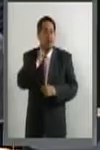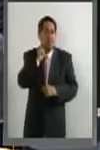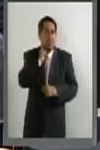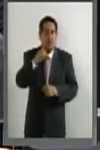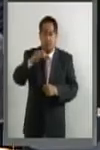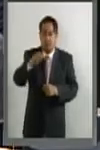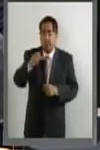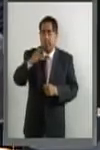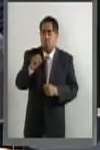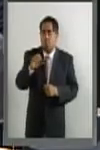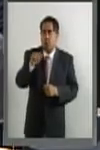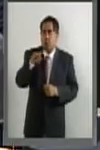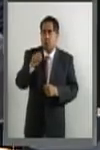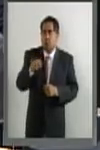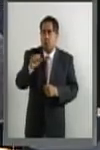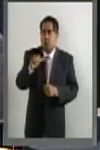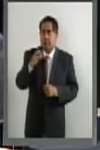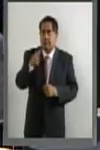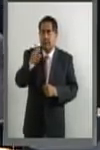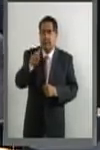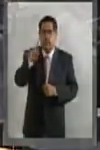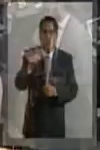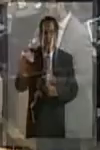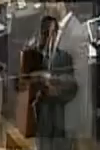El Marco Antonio Olvera Acevedo.